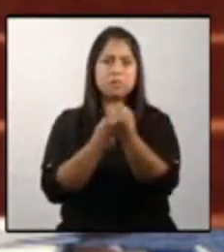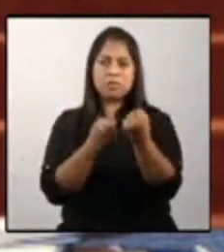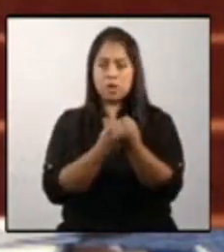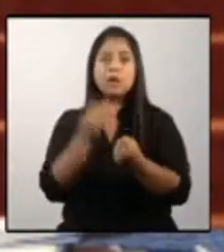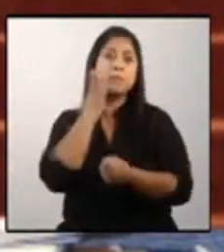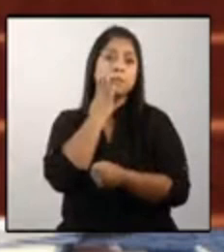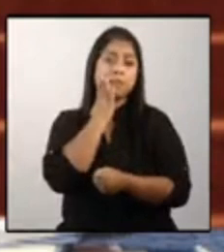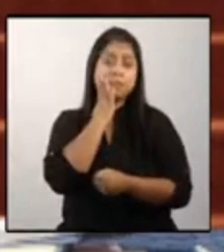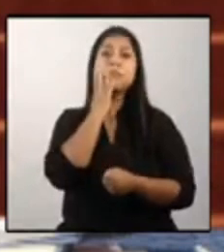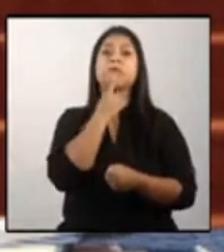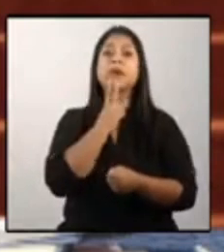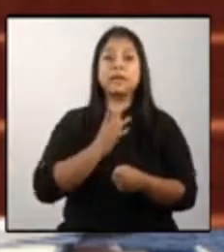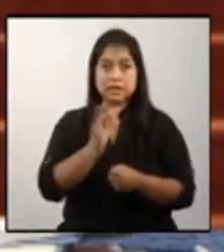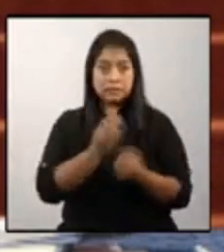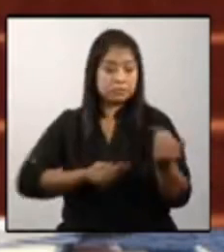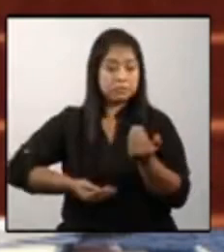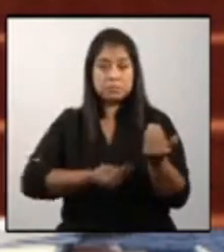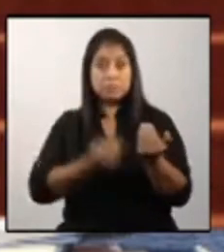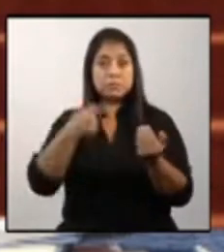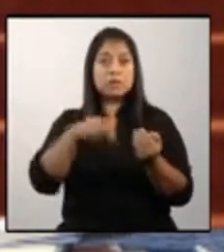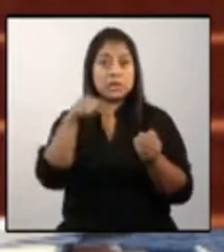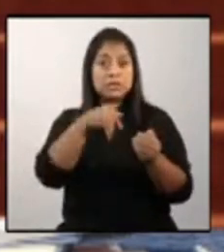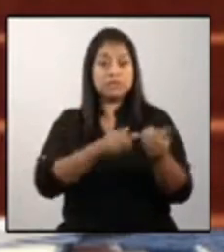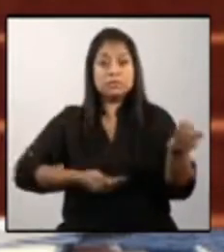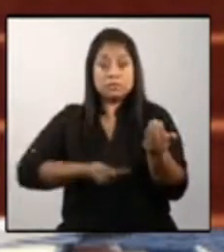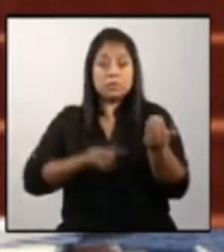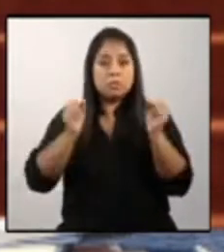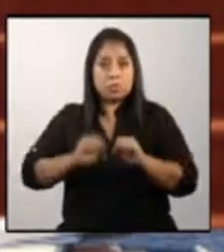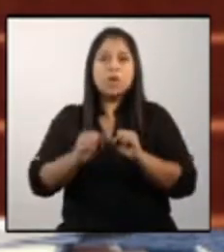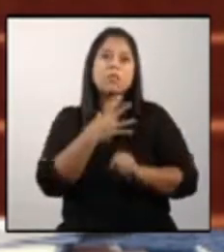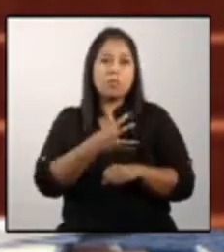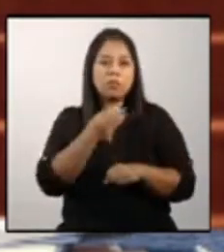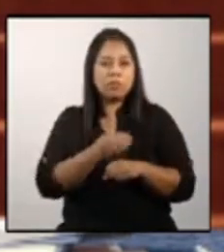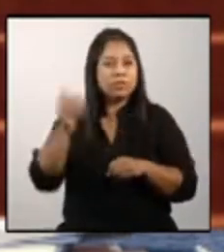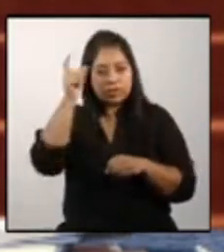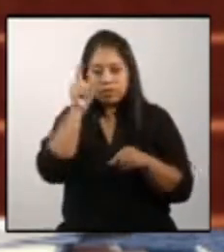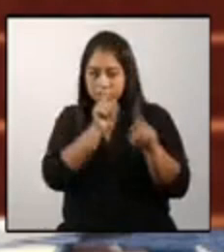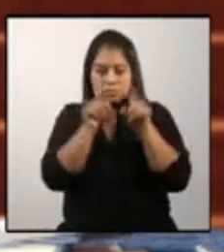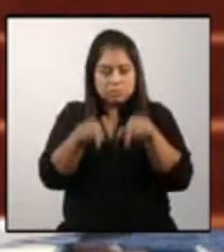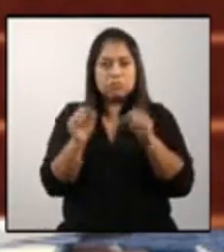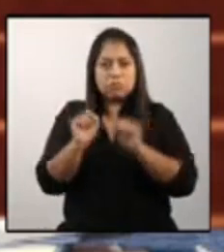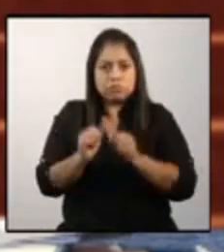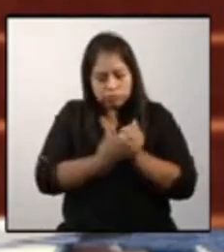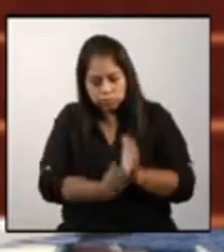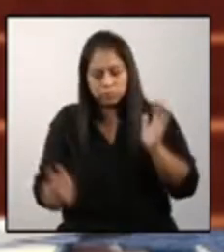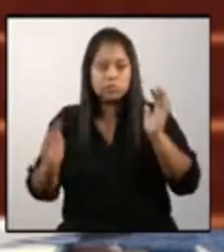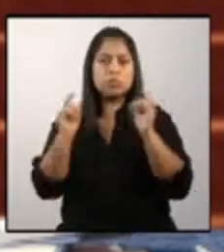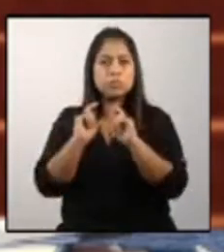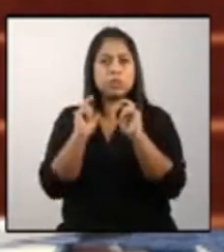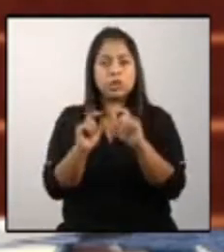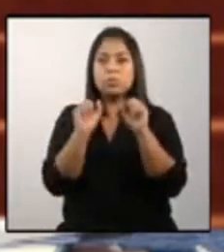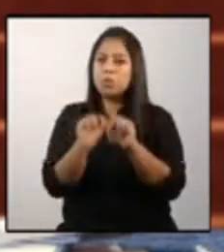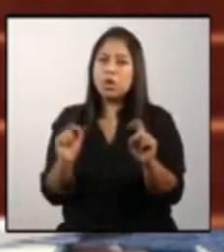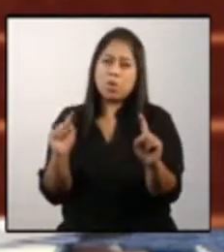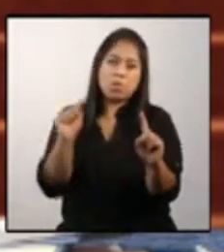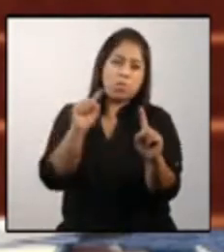niño para que nos aseguremos que ese niño a través de la lactancia materna y a través del cuidado pueda llegar a los